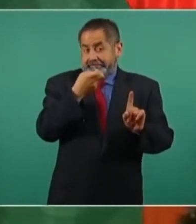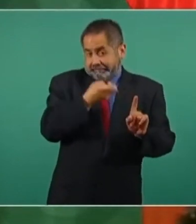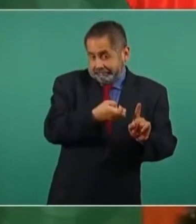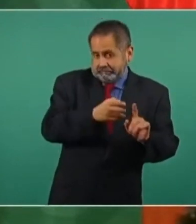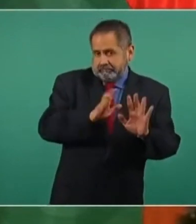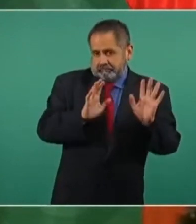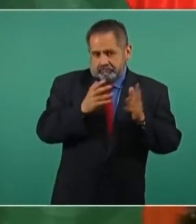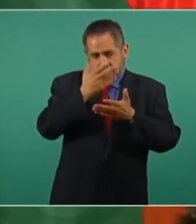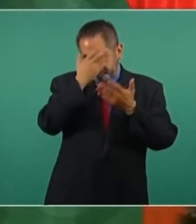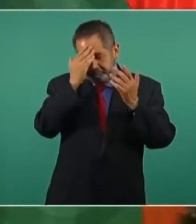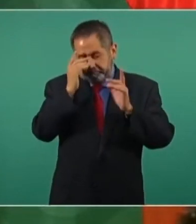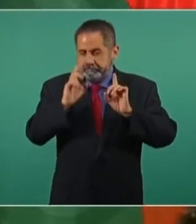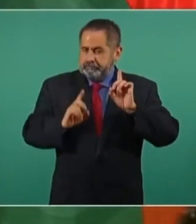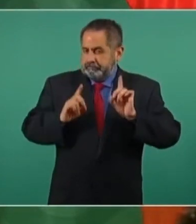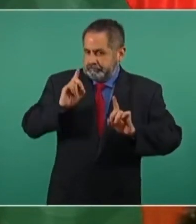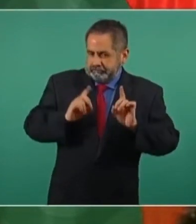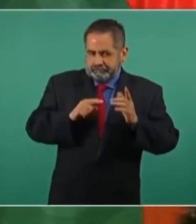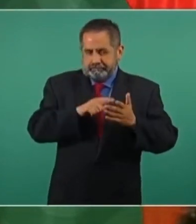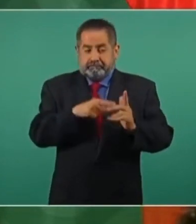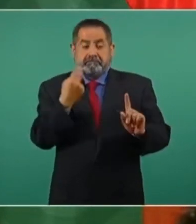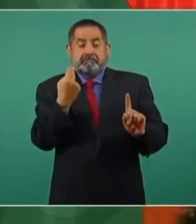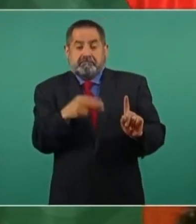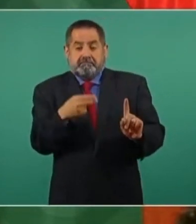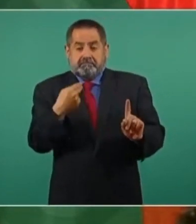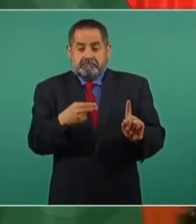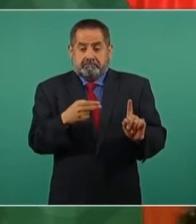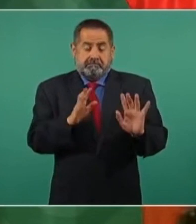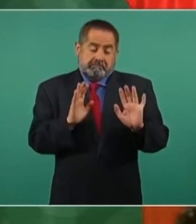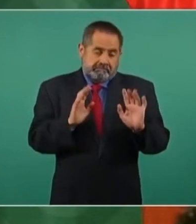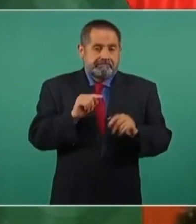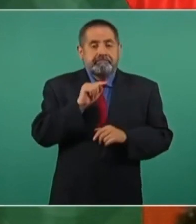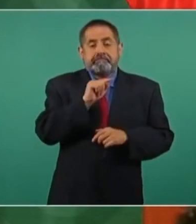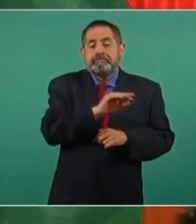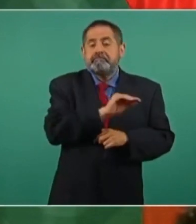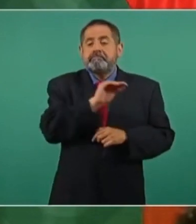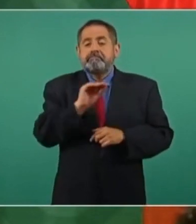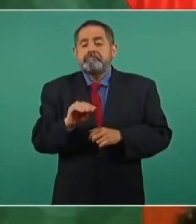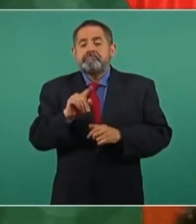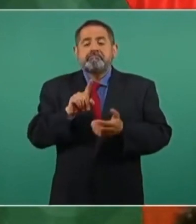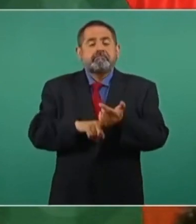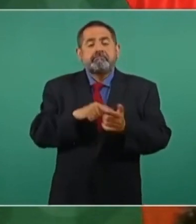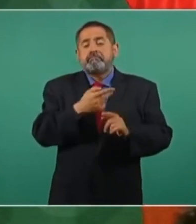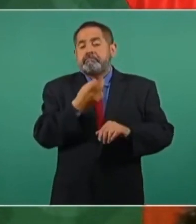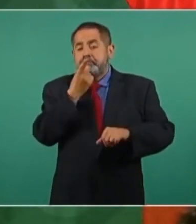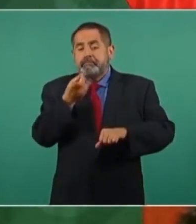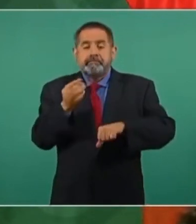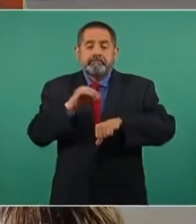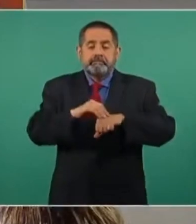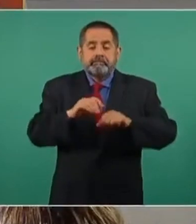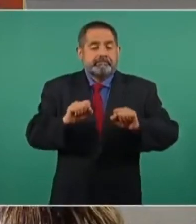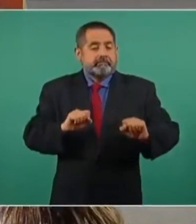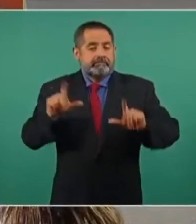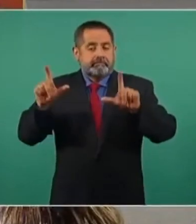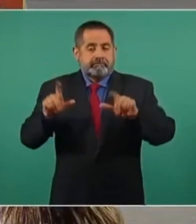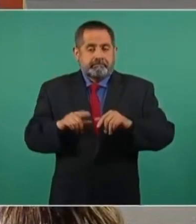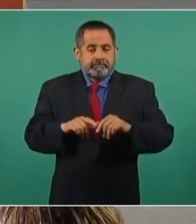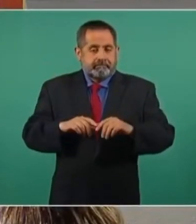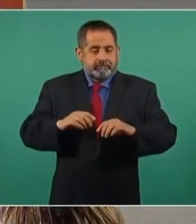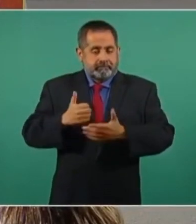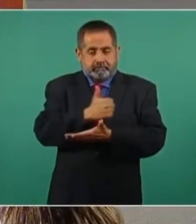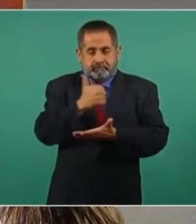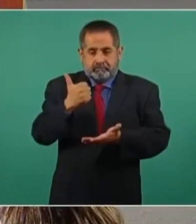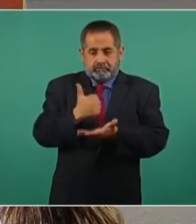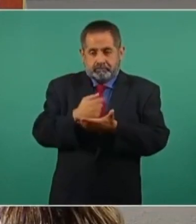realmente lo dudo, pero que puso un plano de la Ciudad de